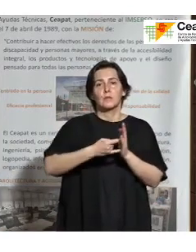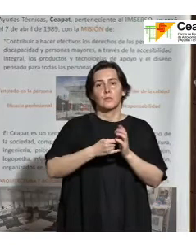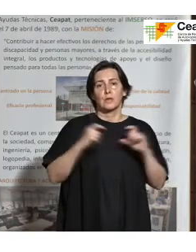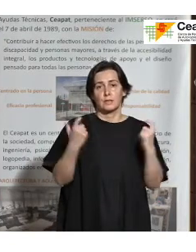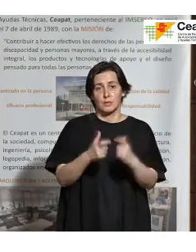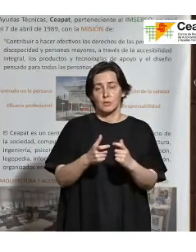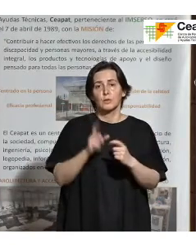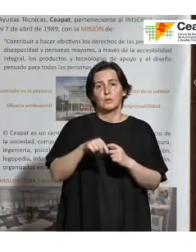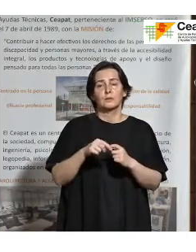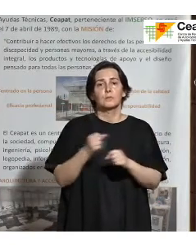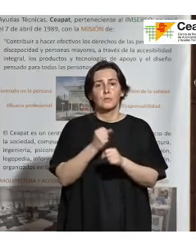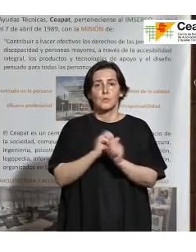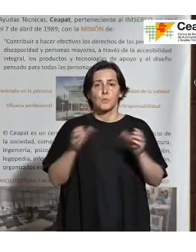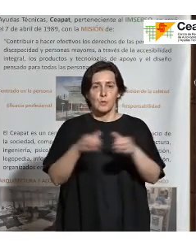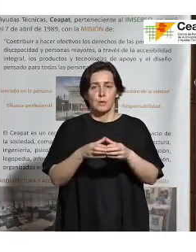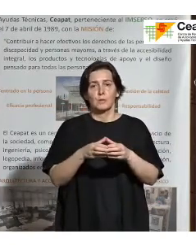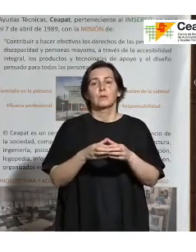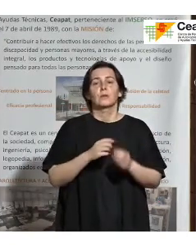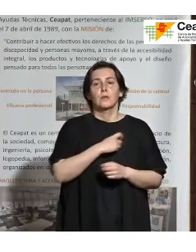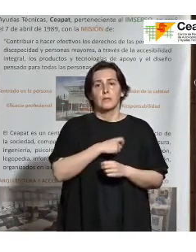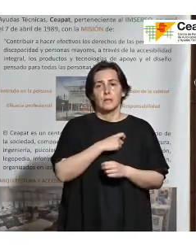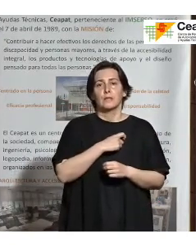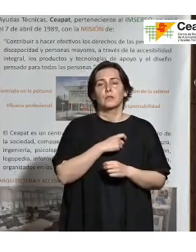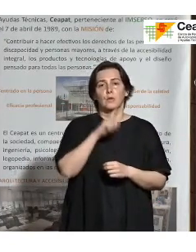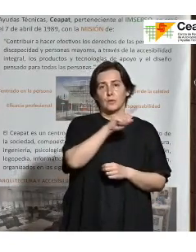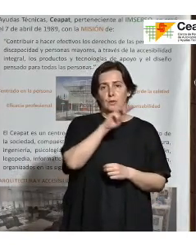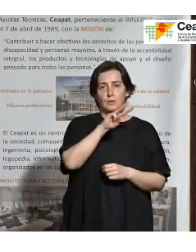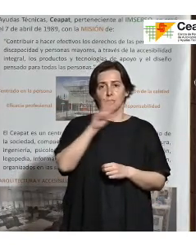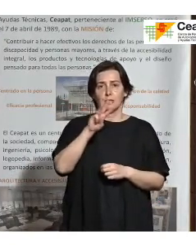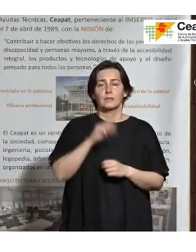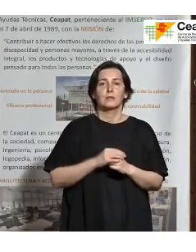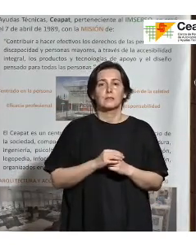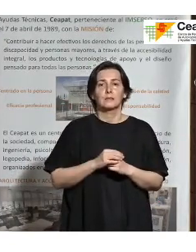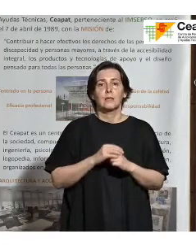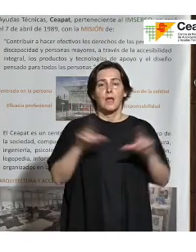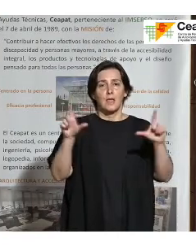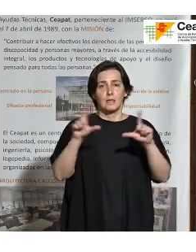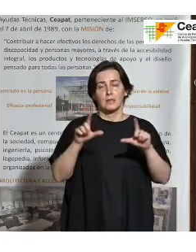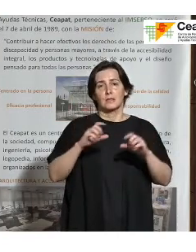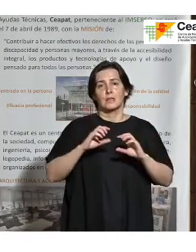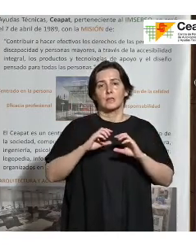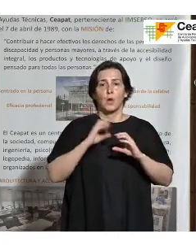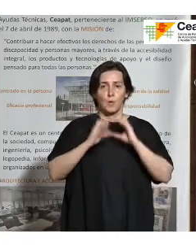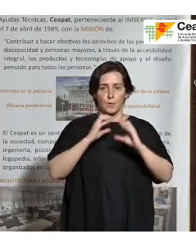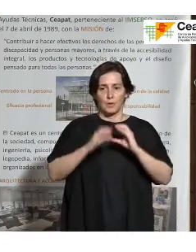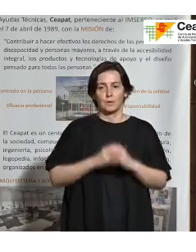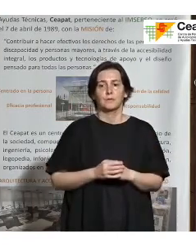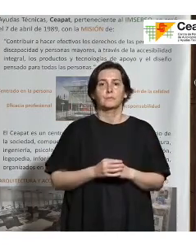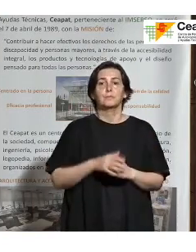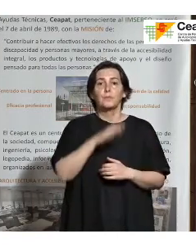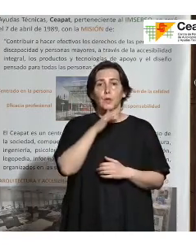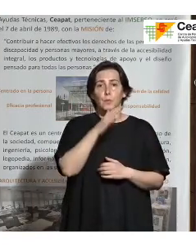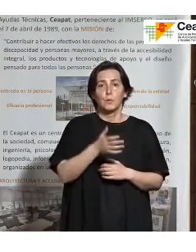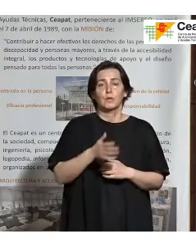Grupo de Trabajo de Accesibilidad del Comité Técnico 133 de Telecomunicaciones. Y por eso, pues